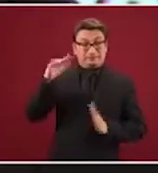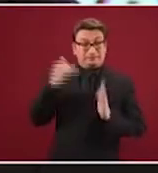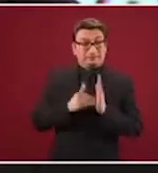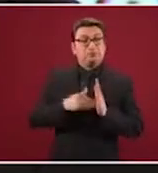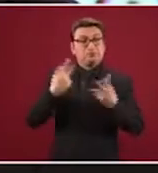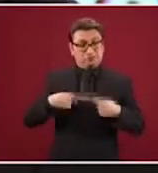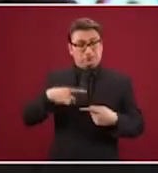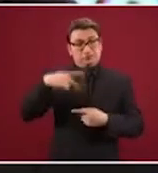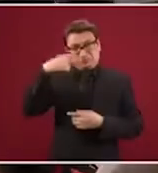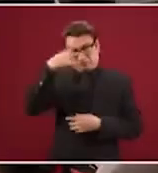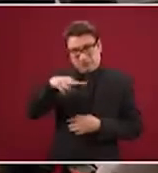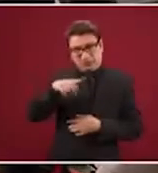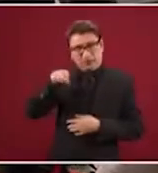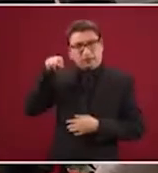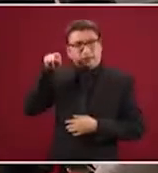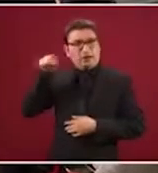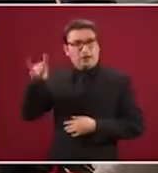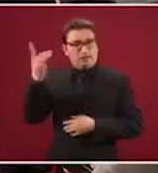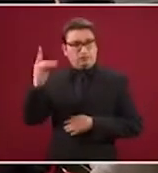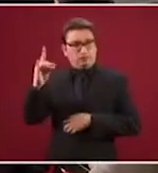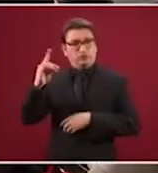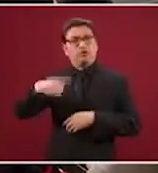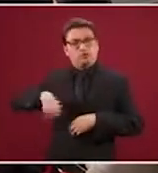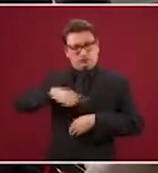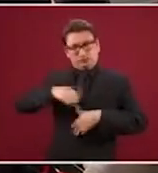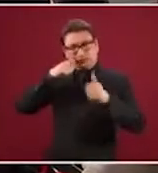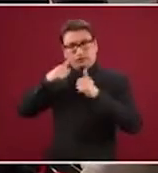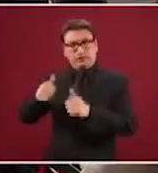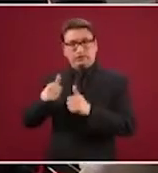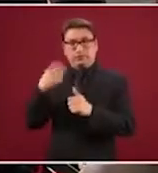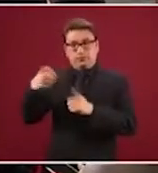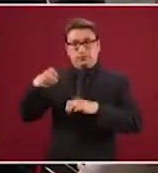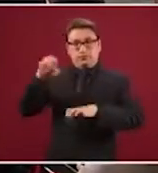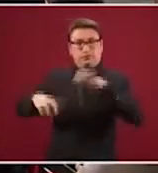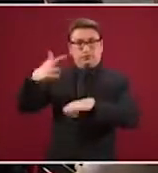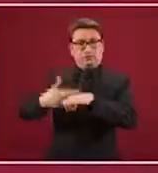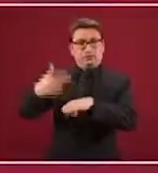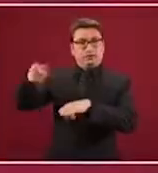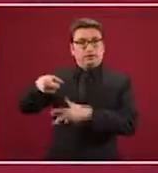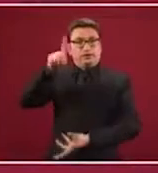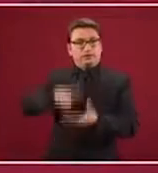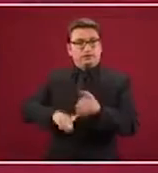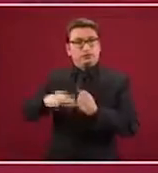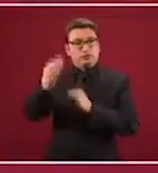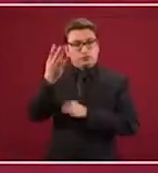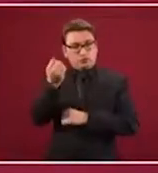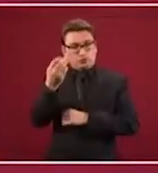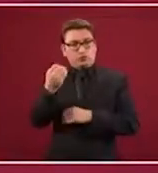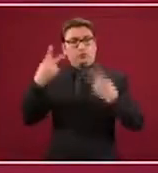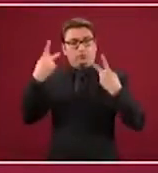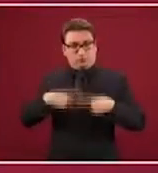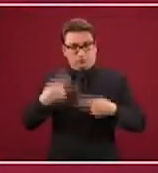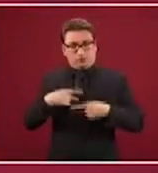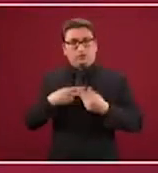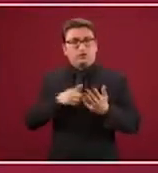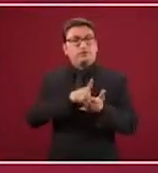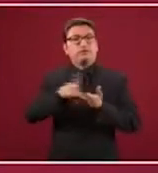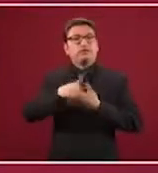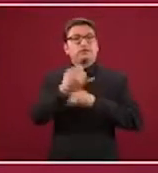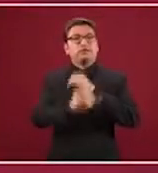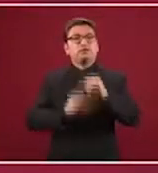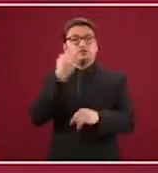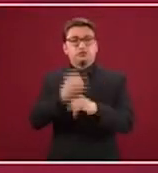que tenemos que atender y en la sede de la embajada tengo nueve personas que solicitaron asilo de acuerdo al derecho internacional.